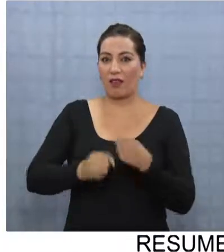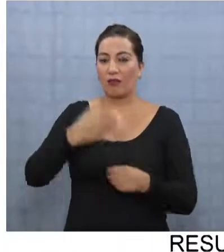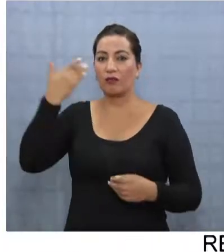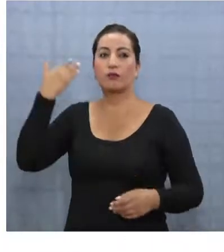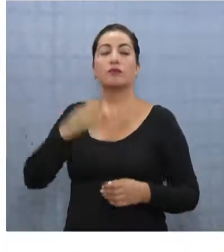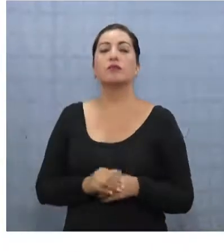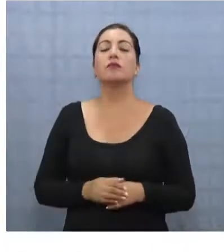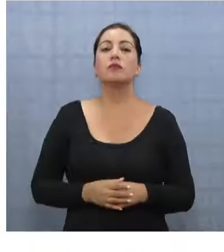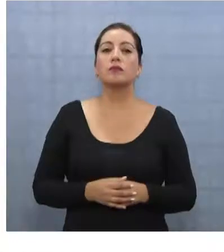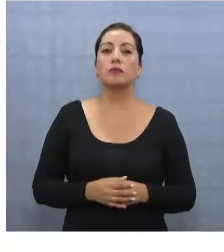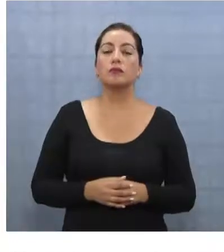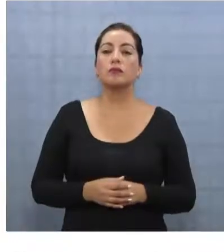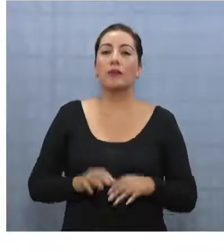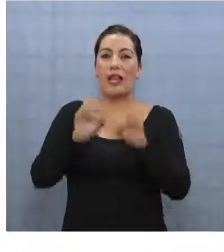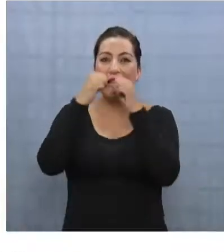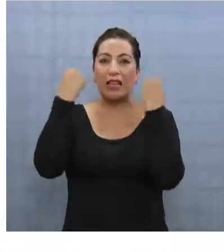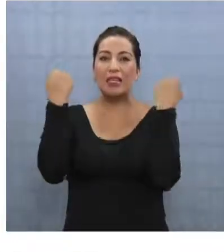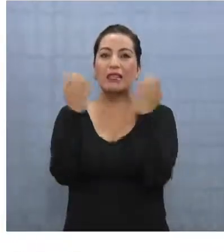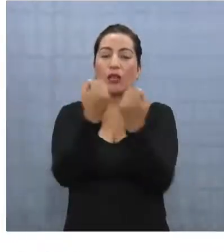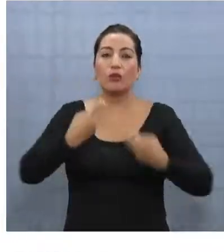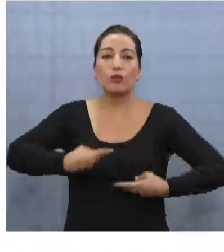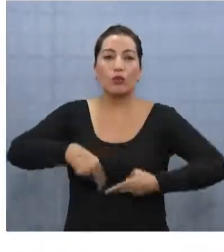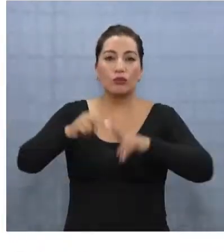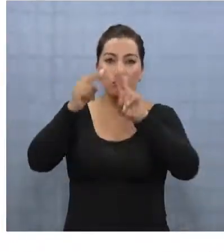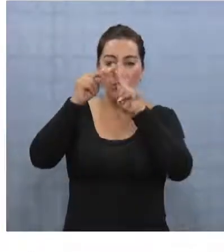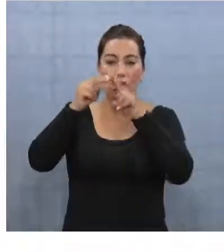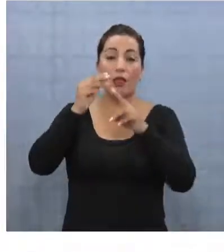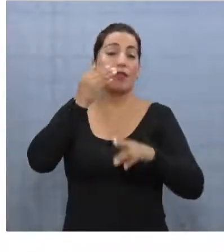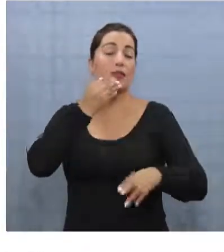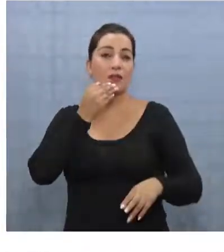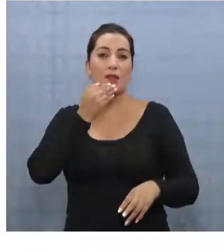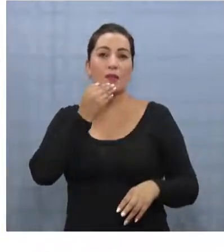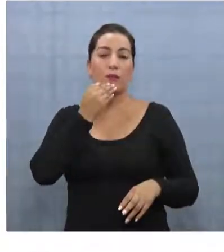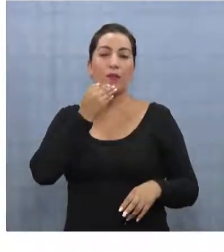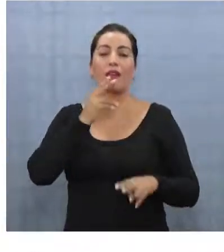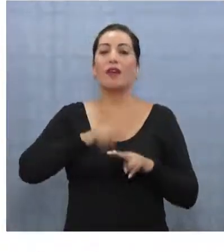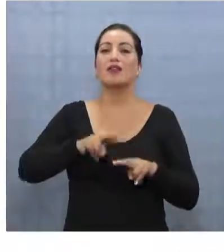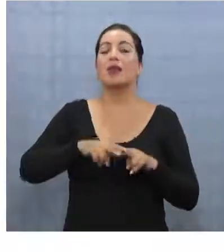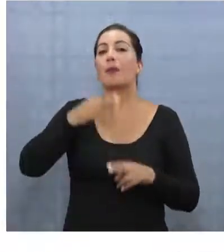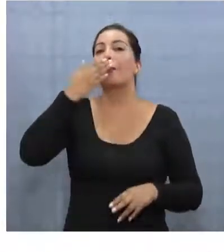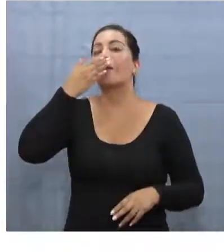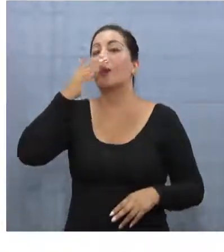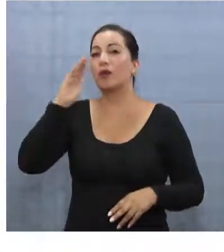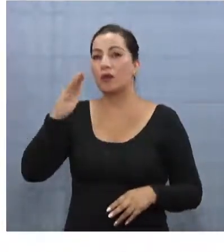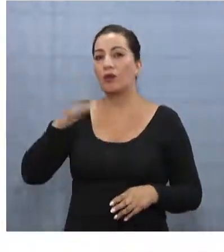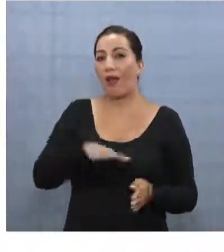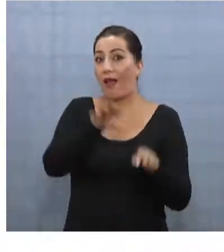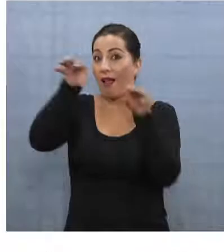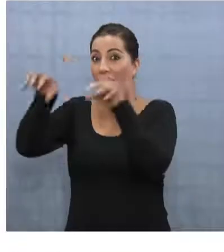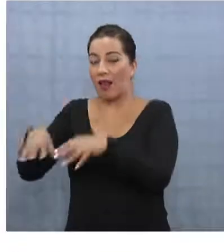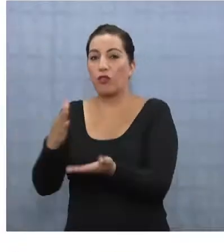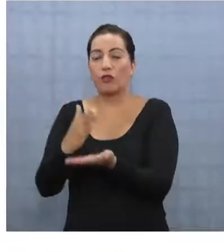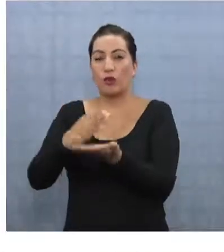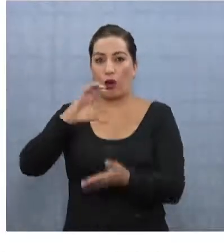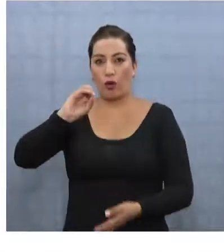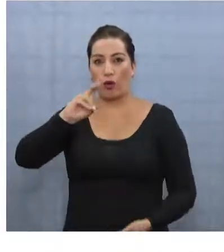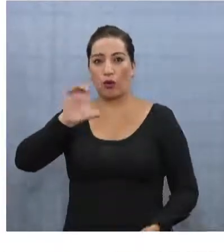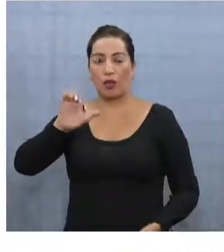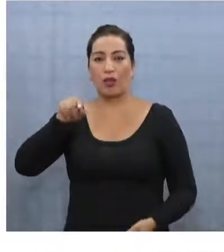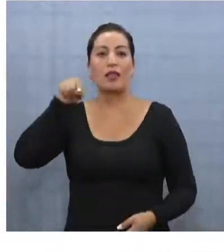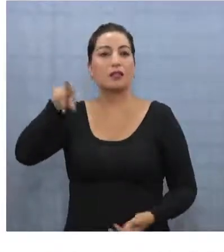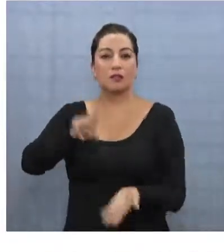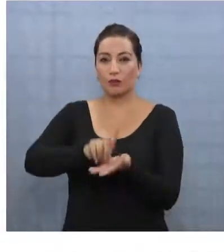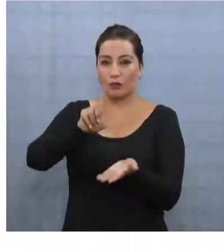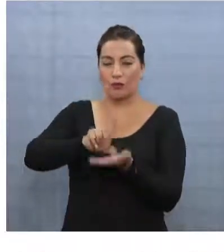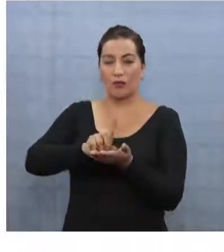años. A medida que el Estadio se vaya construyendo, también se han ido mejorando las dependencias del Colegio Deportivo, porque